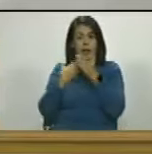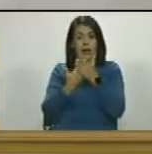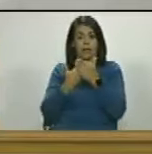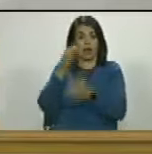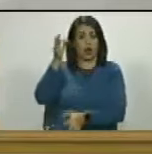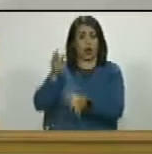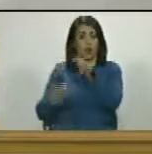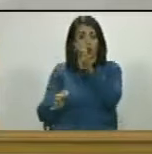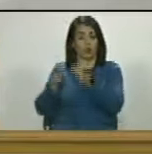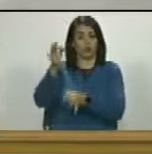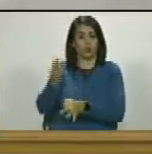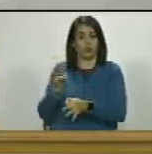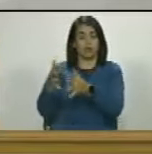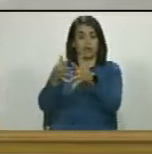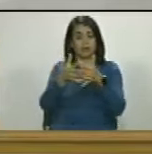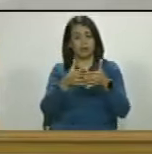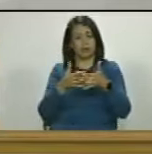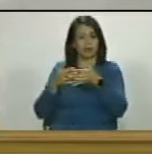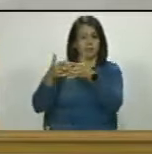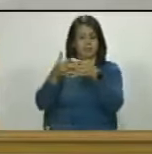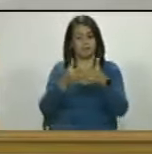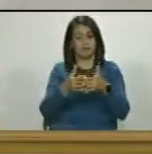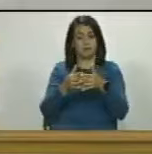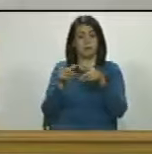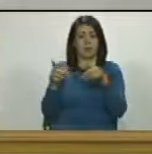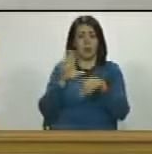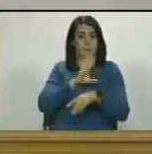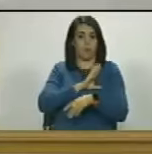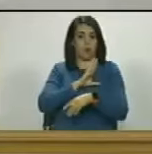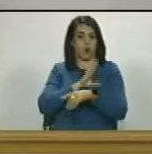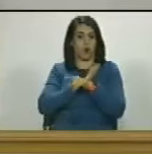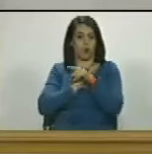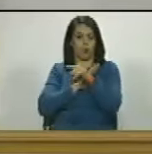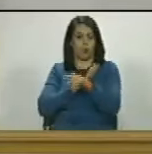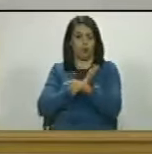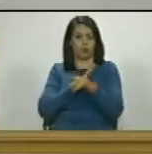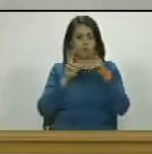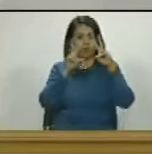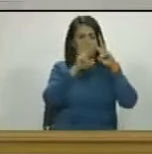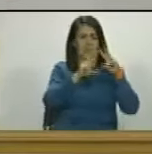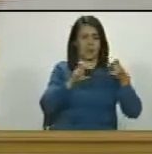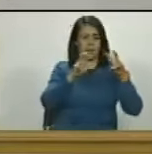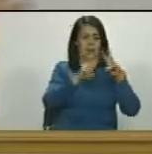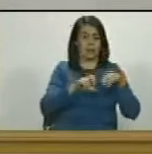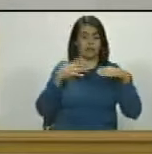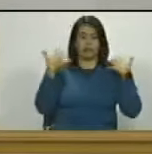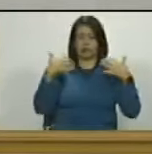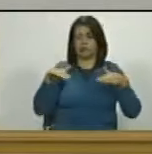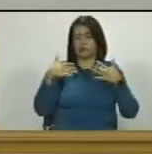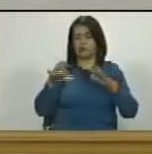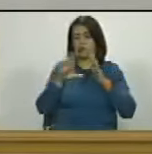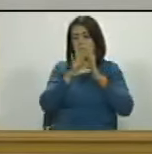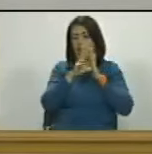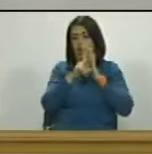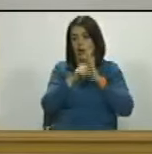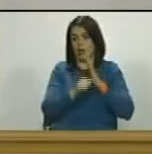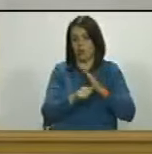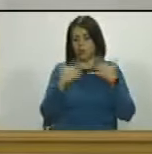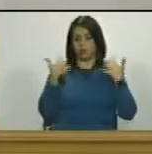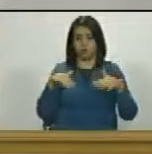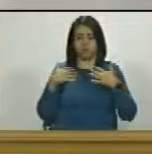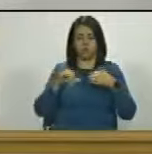justicia estadounidense que es su dueña lo está investigando? así será de ladrón Guaidó así será